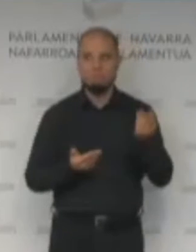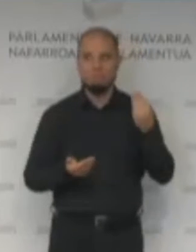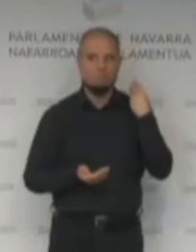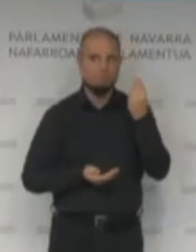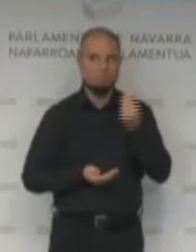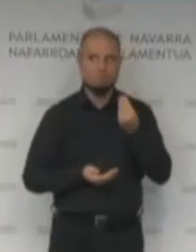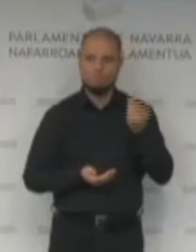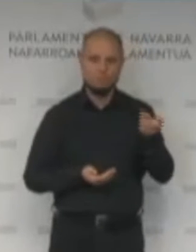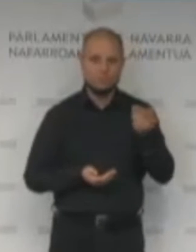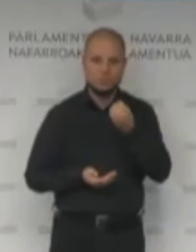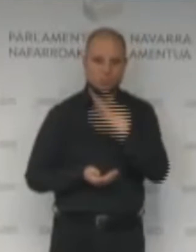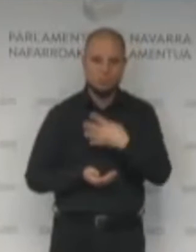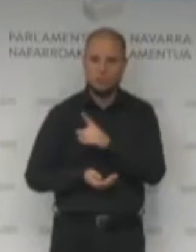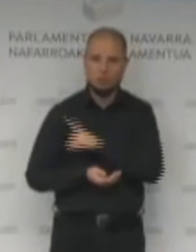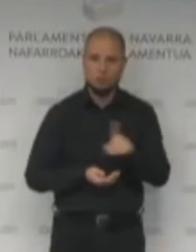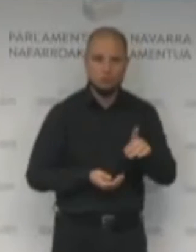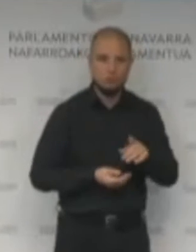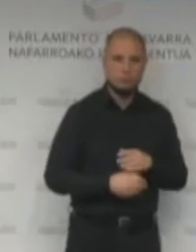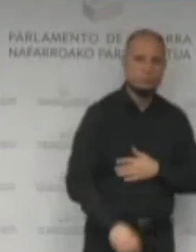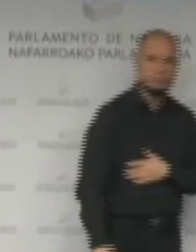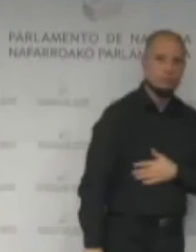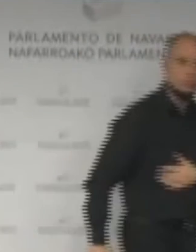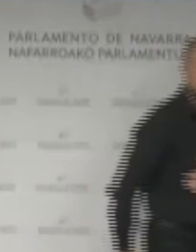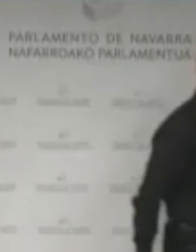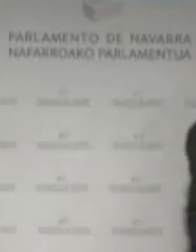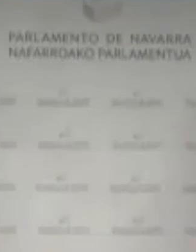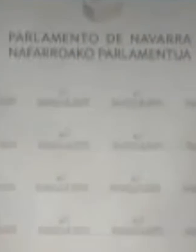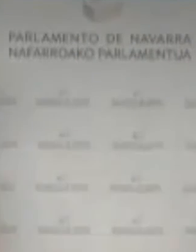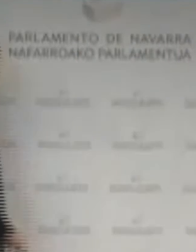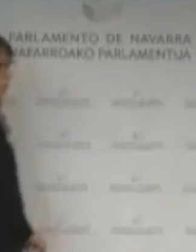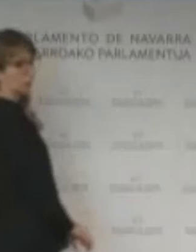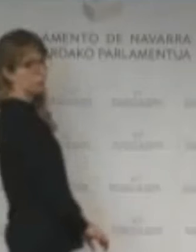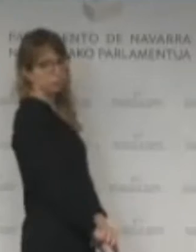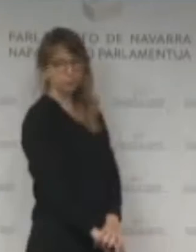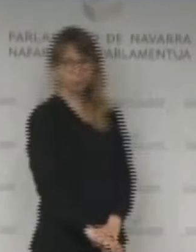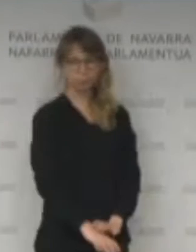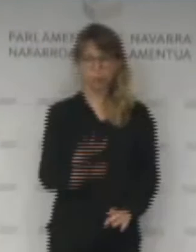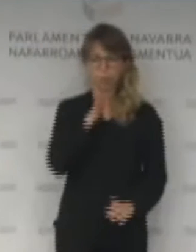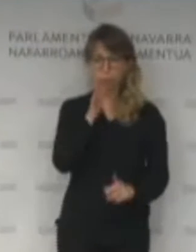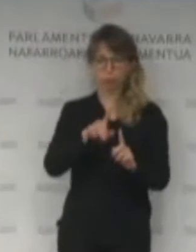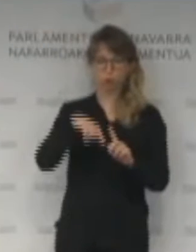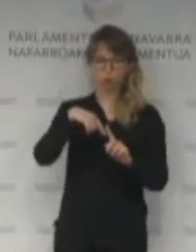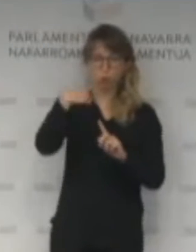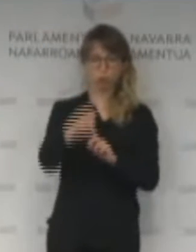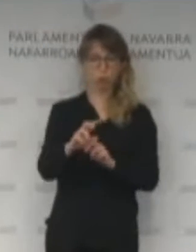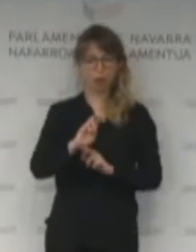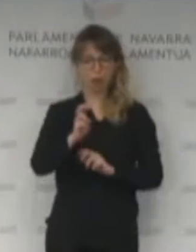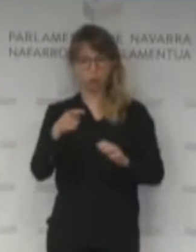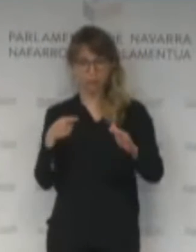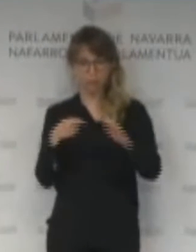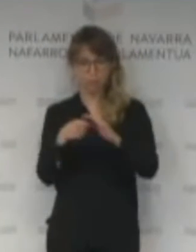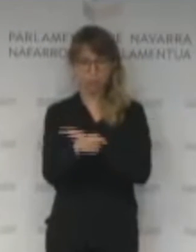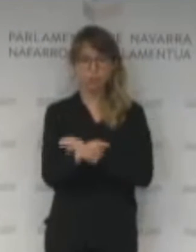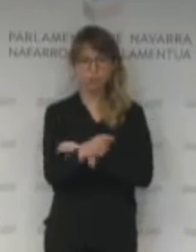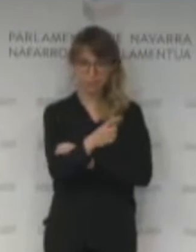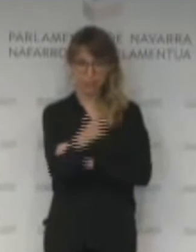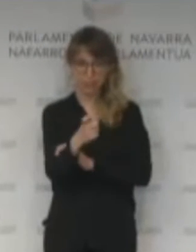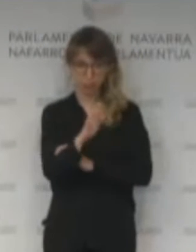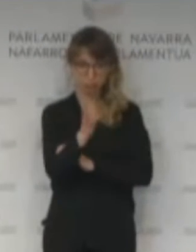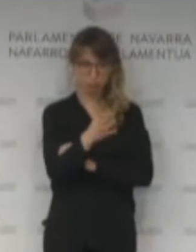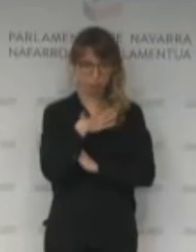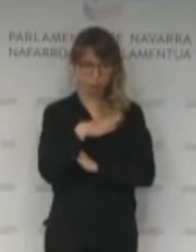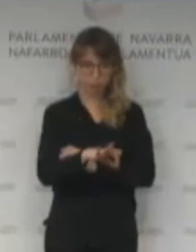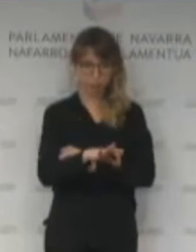afortunado, porque igual tenía efecto ante otras inversiones necesarias y